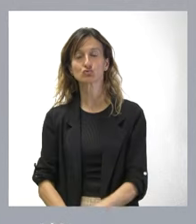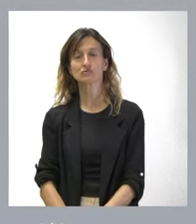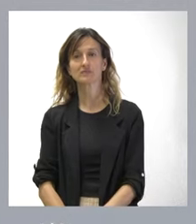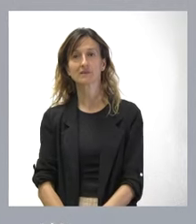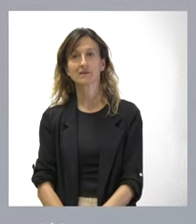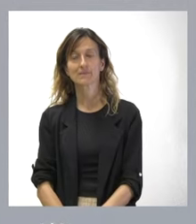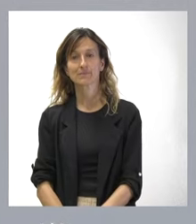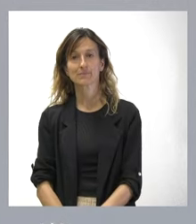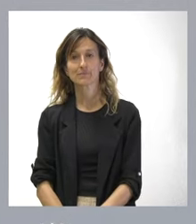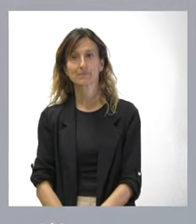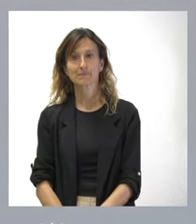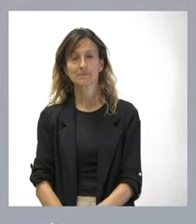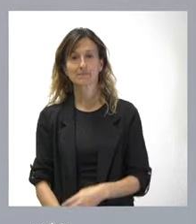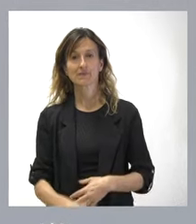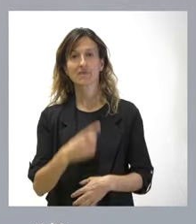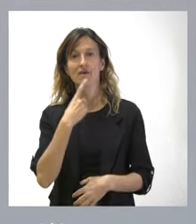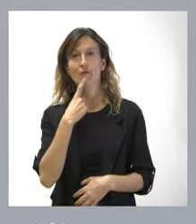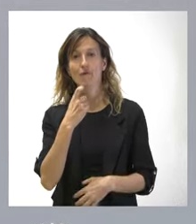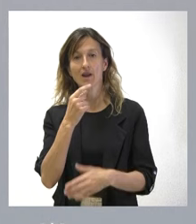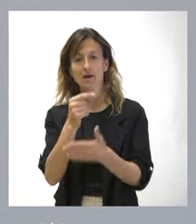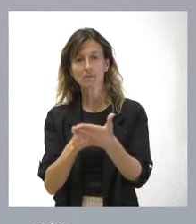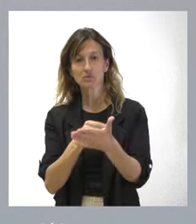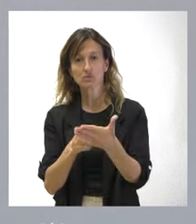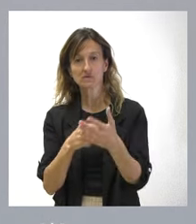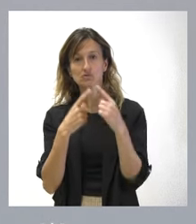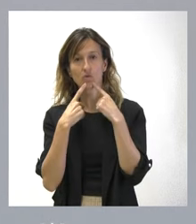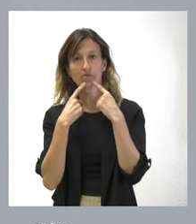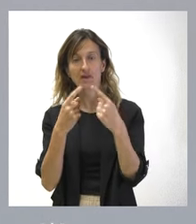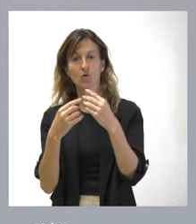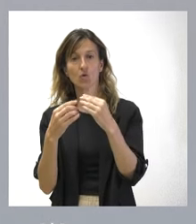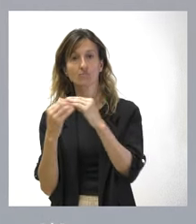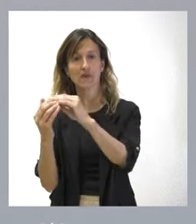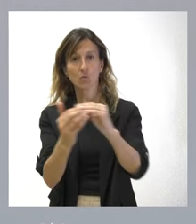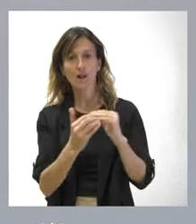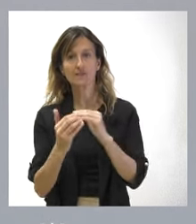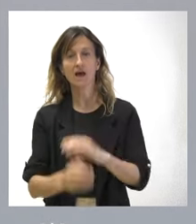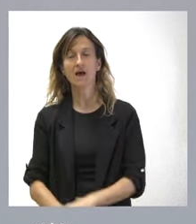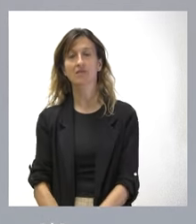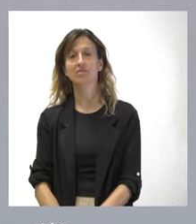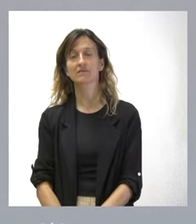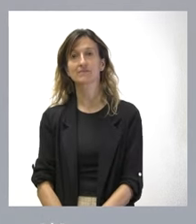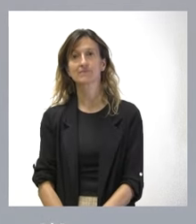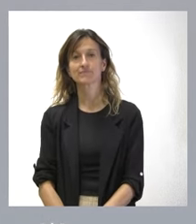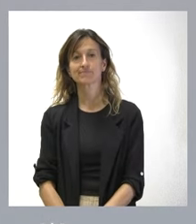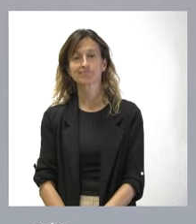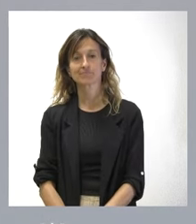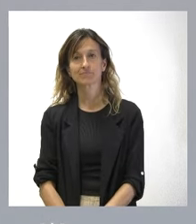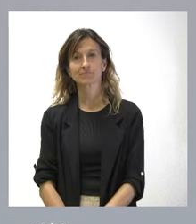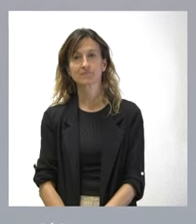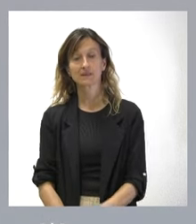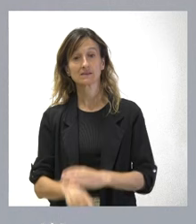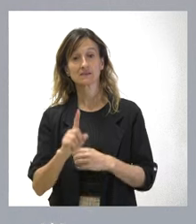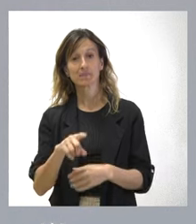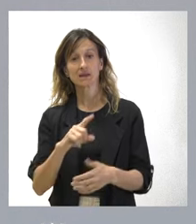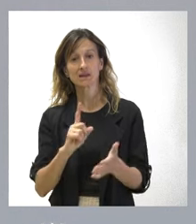presupuestos que aseguren la igualdad. Que atiendan los intereses